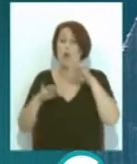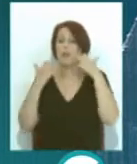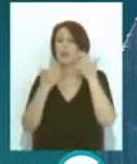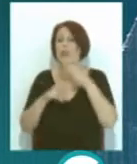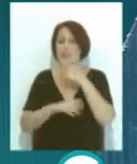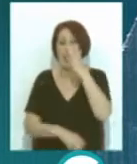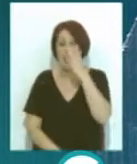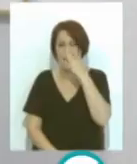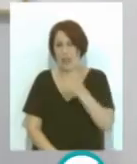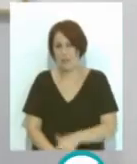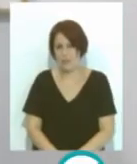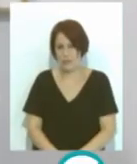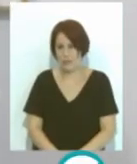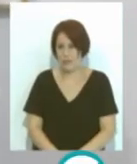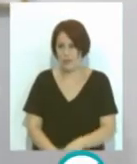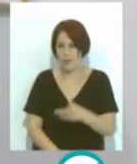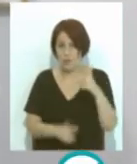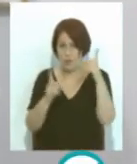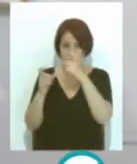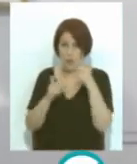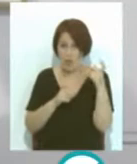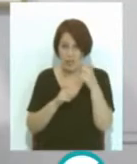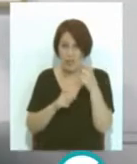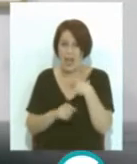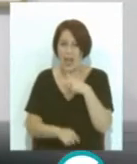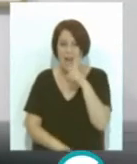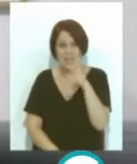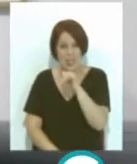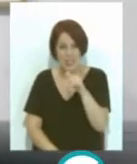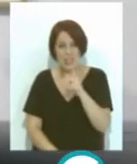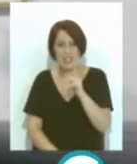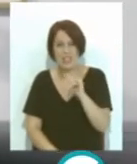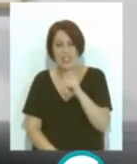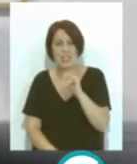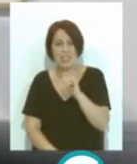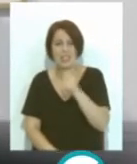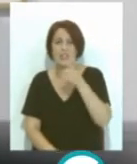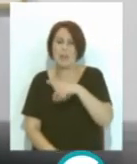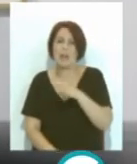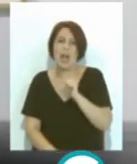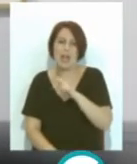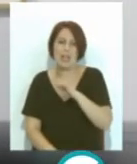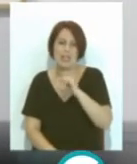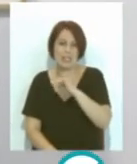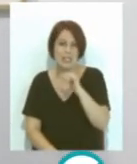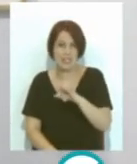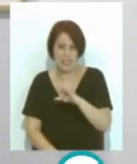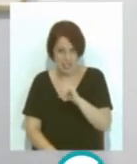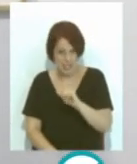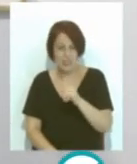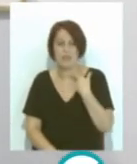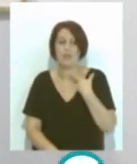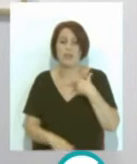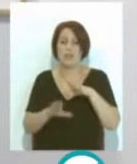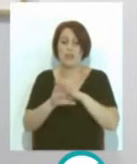Carnaval Las fotografías de Joaquín Hernández Kiki Alicia Teivo y José Arisi cruzan el Atlántico para